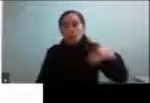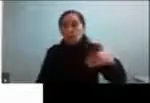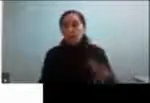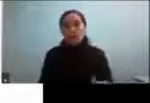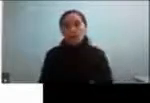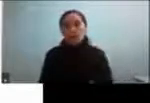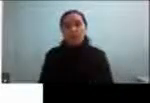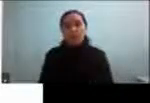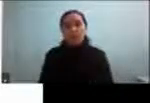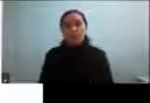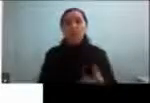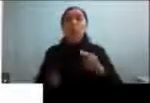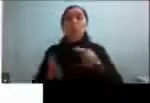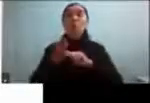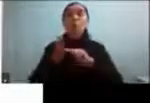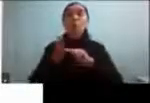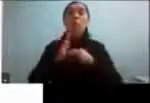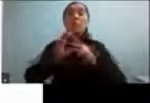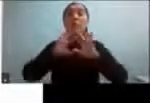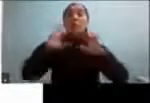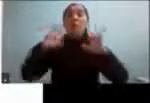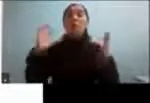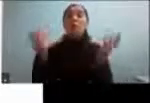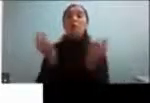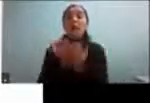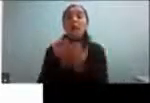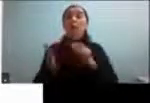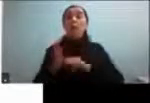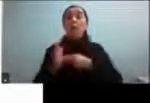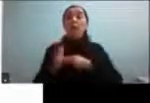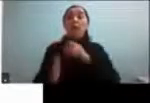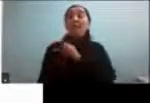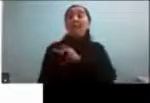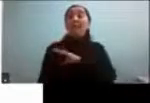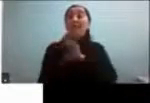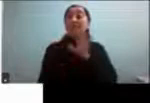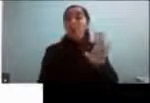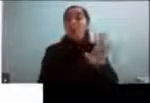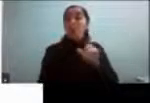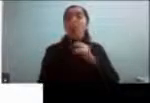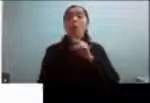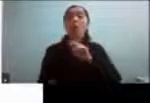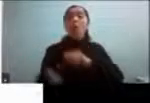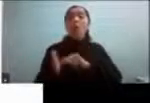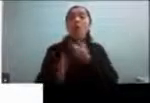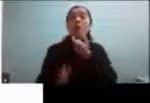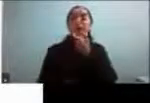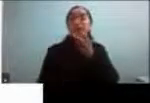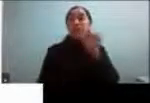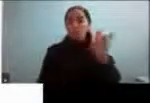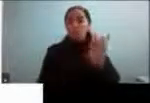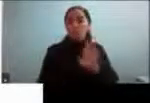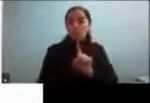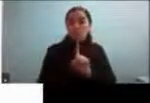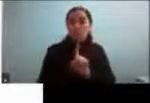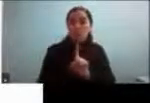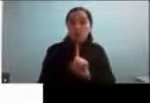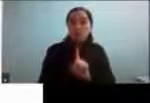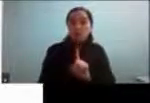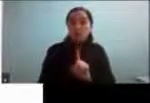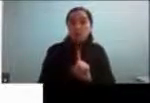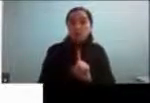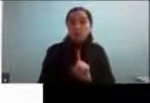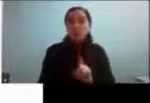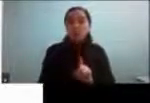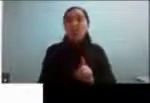tenemos a nivel global no es un problema en Chile no es un problema en el Reino Unido tenemos un espacio un gap